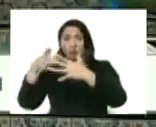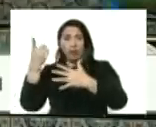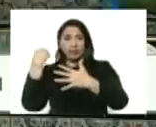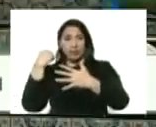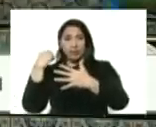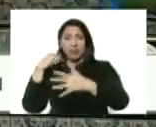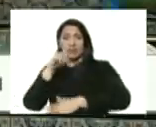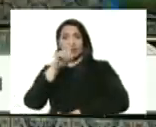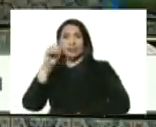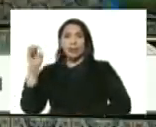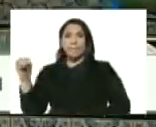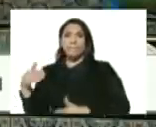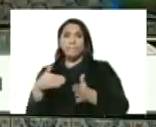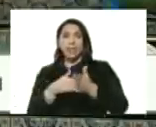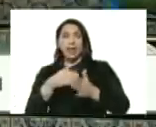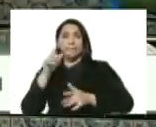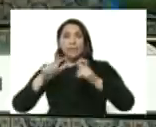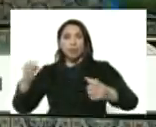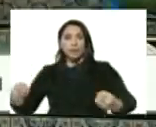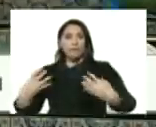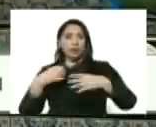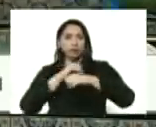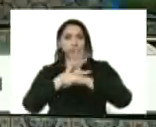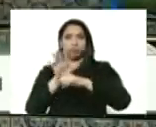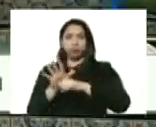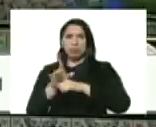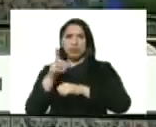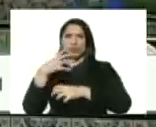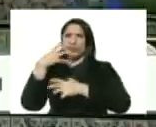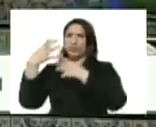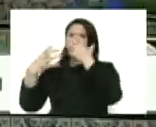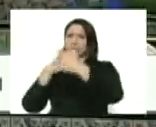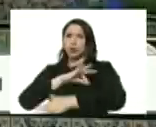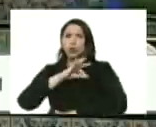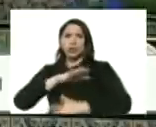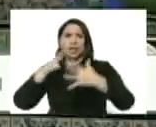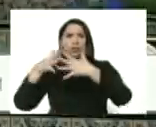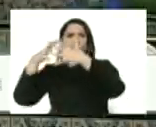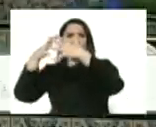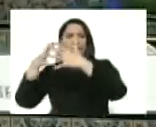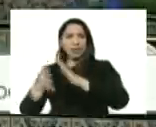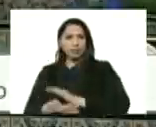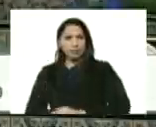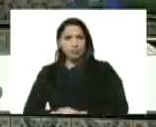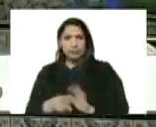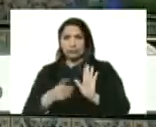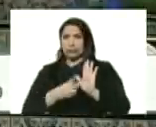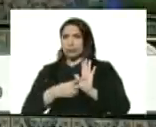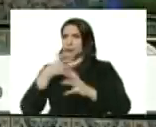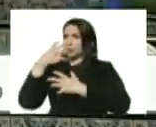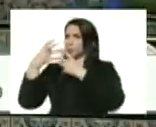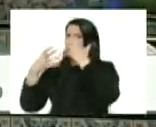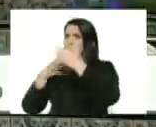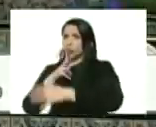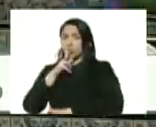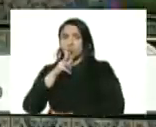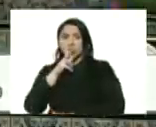a 100 mil casos y es un escándalo en la sociedad norteamericana un verdadero escándalo